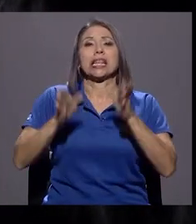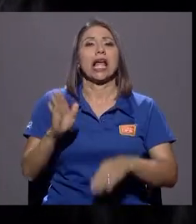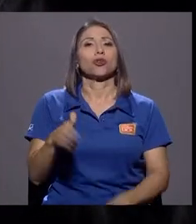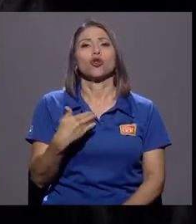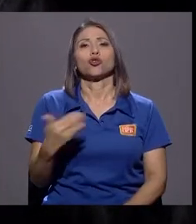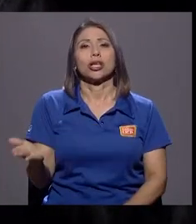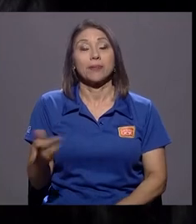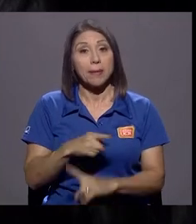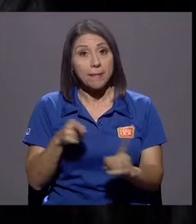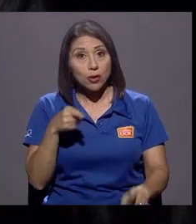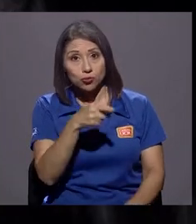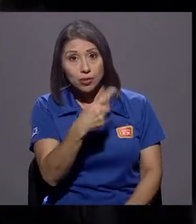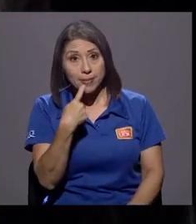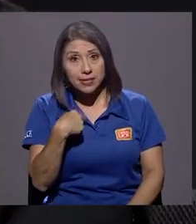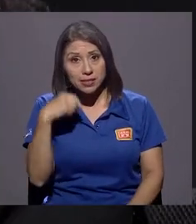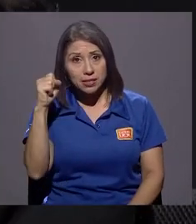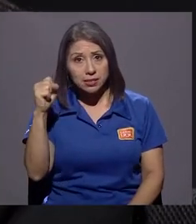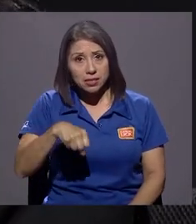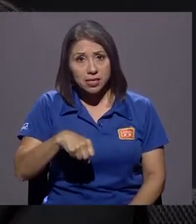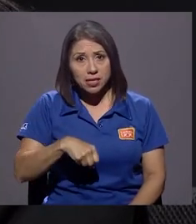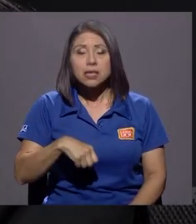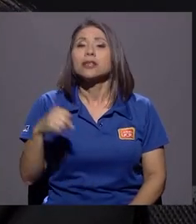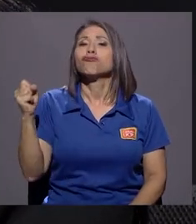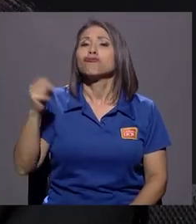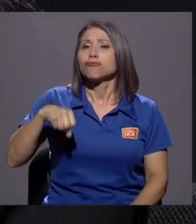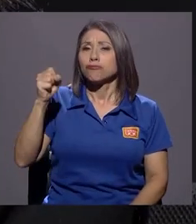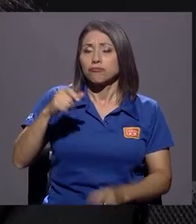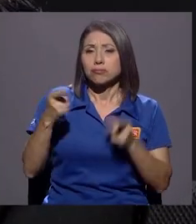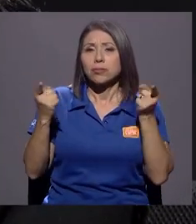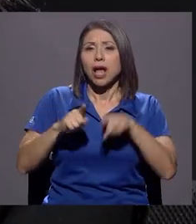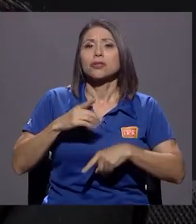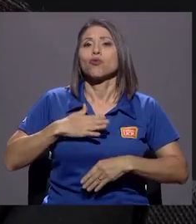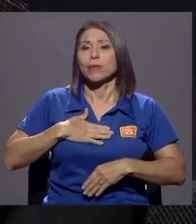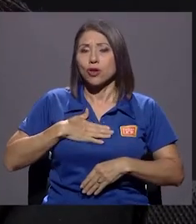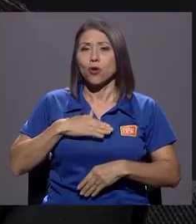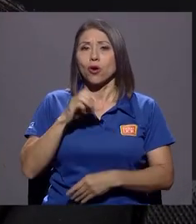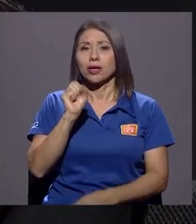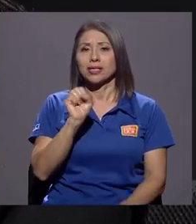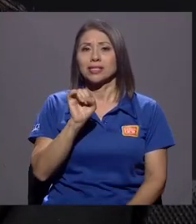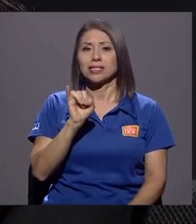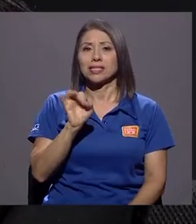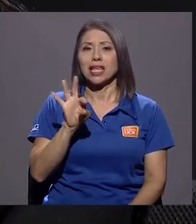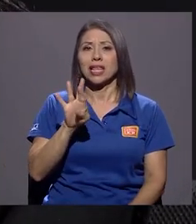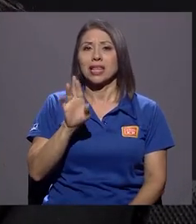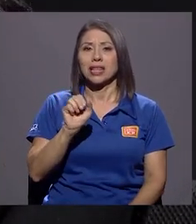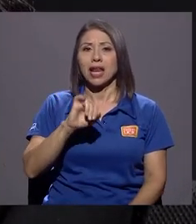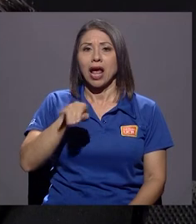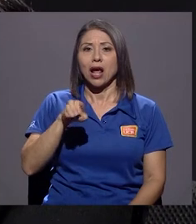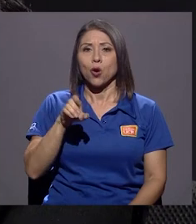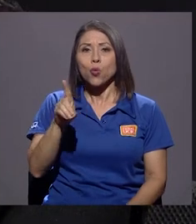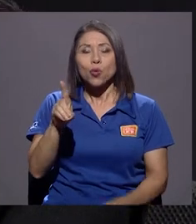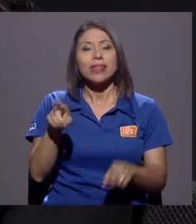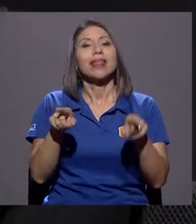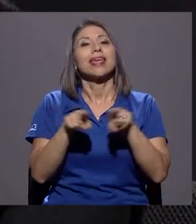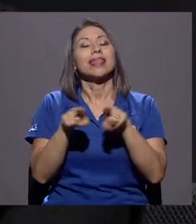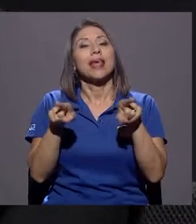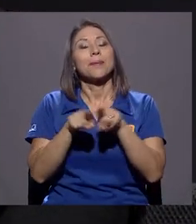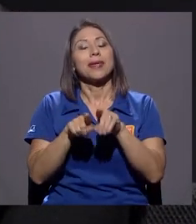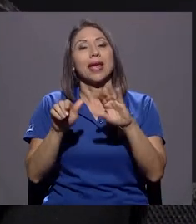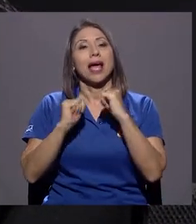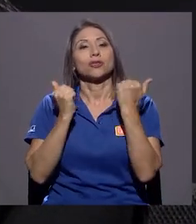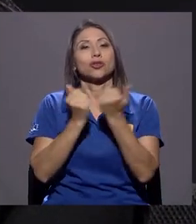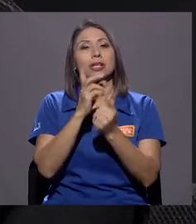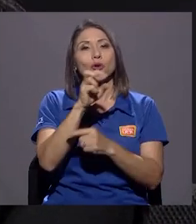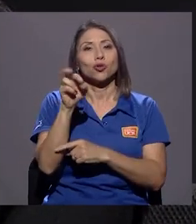En este caso, usted me dice que sí. Sí, en el caso mío, tanto el CITRAJUD como la COJUD, la Asociación Costarricense